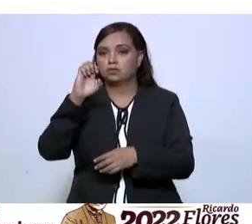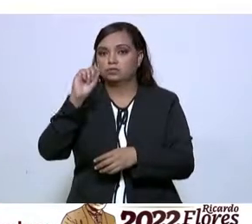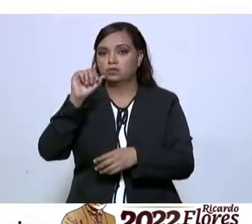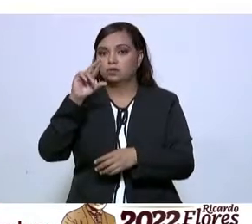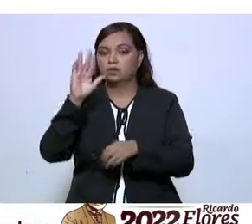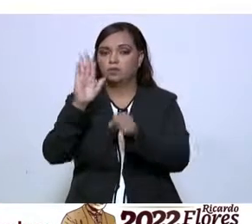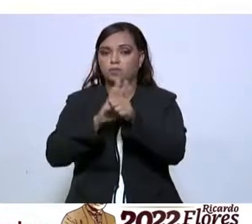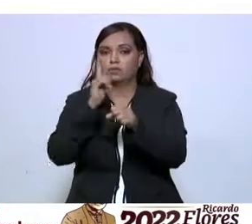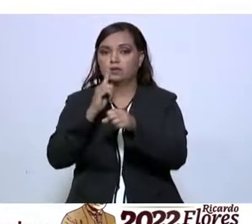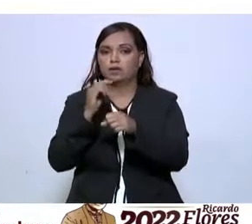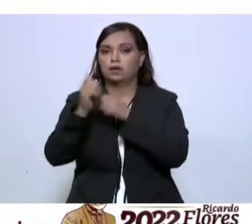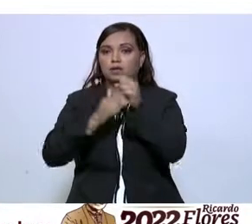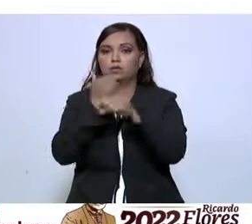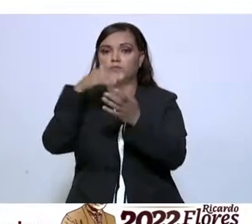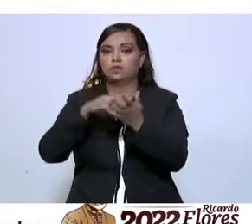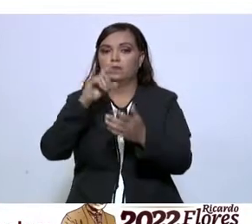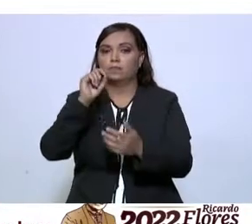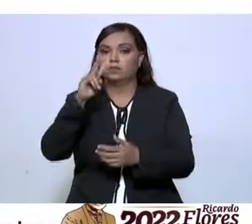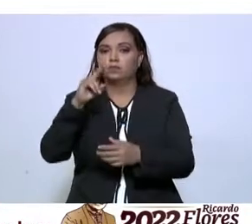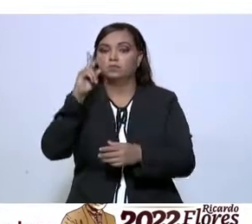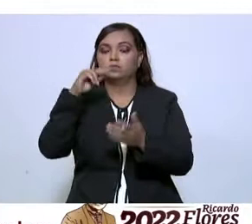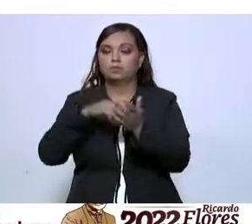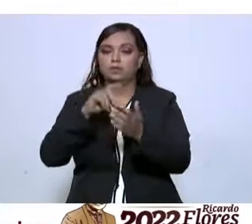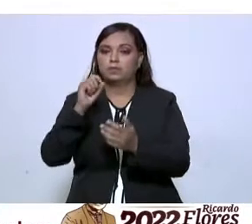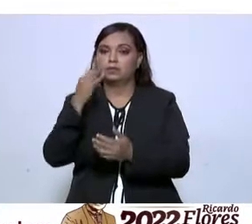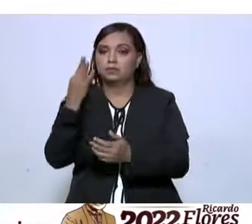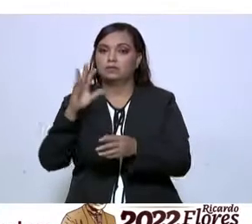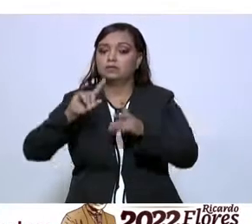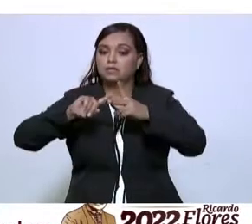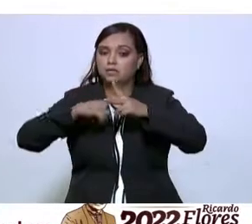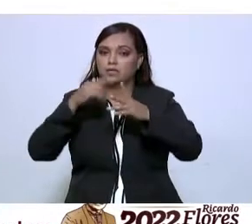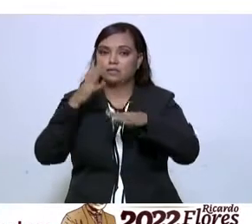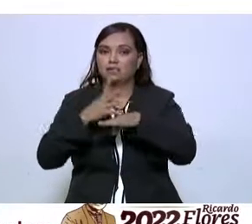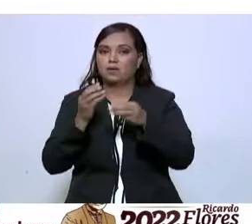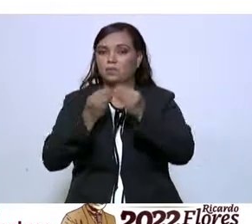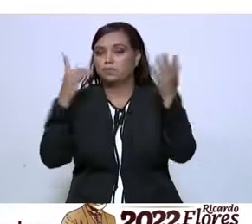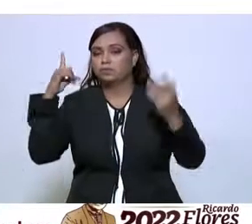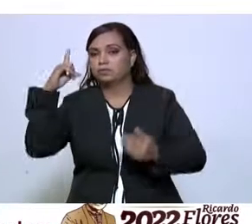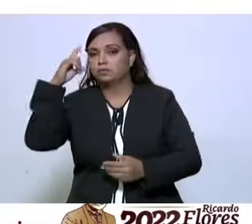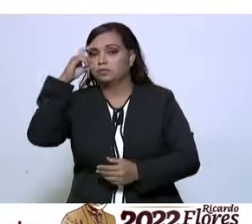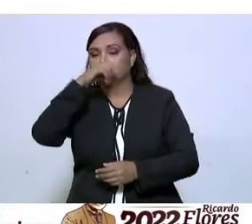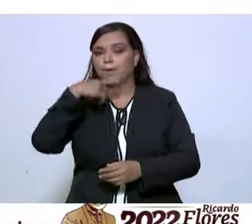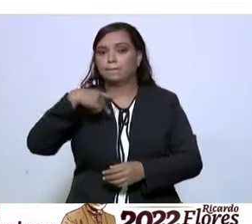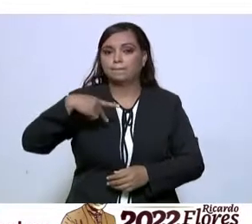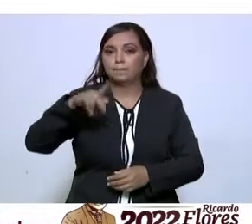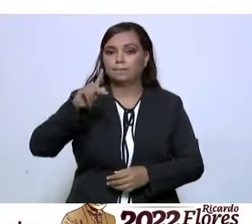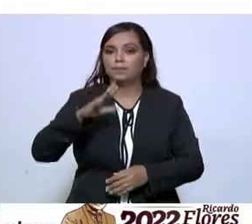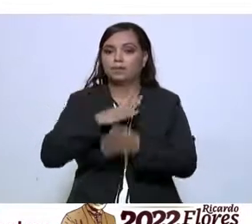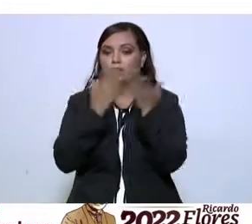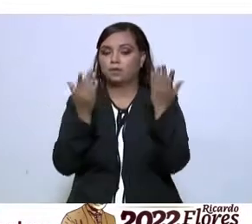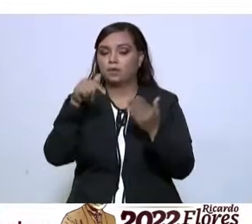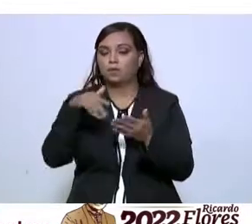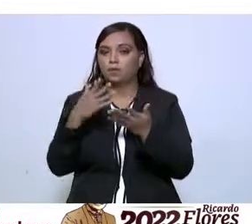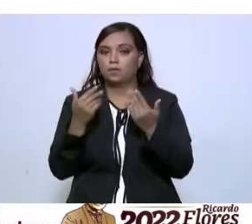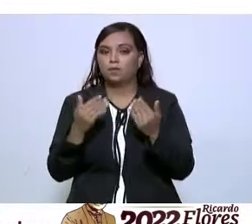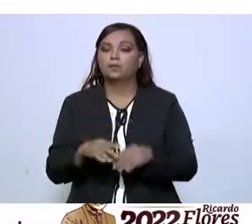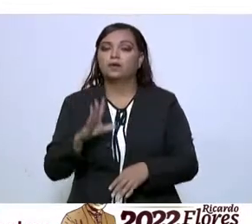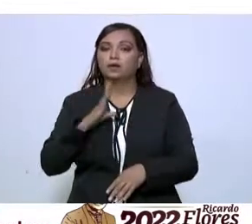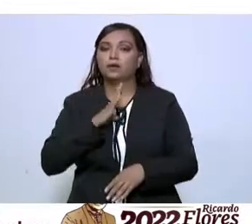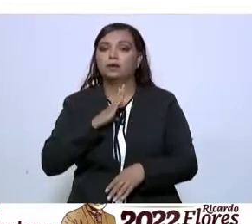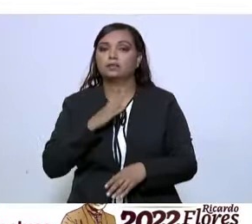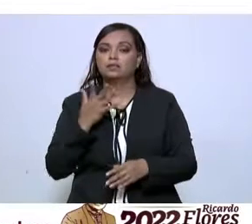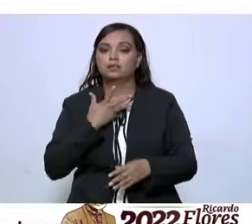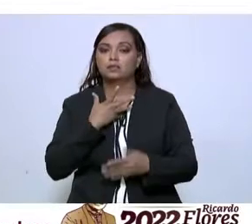-2023 que va iniciando hemos tenido muchas dificultades, pero ahorita hemos